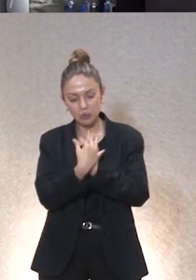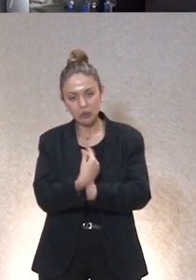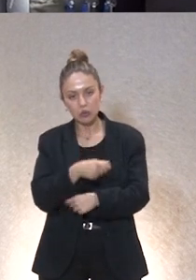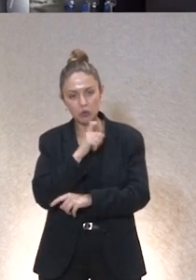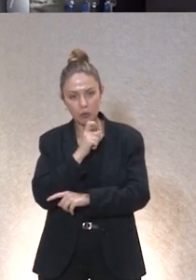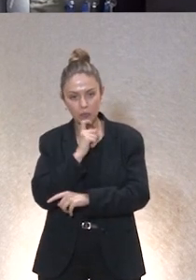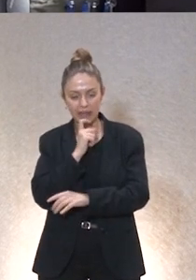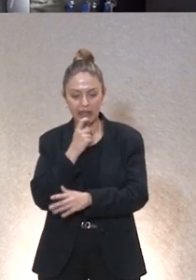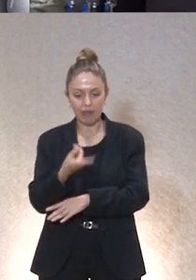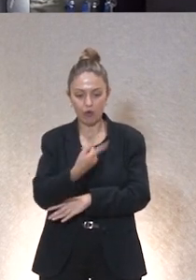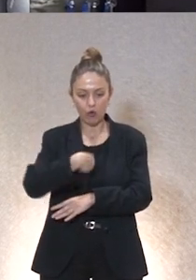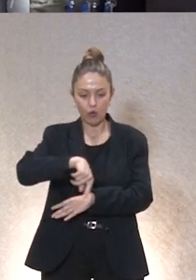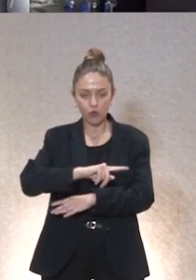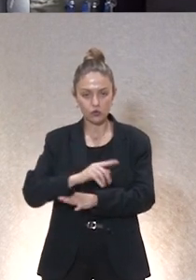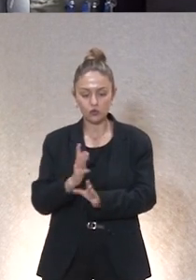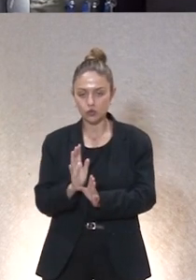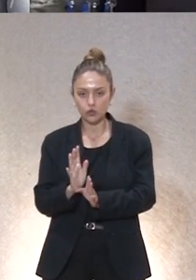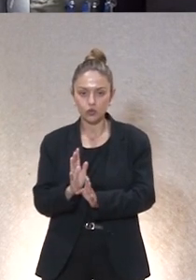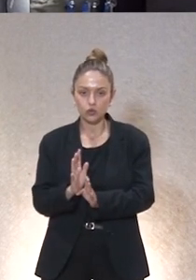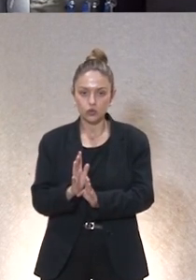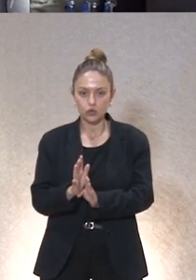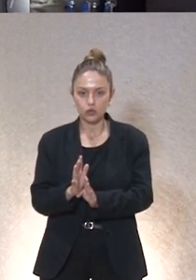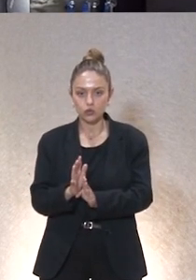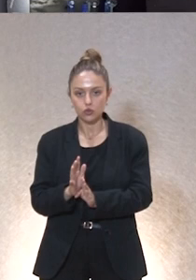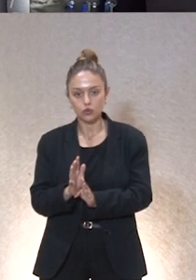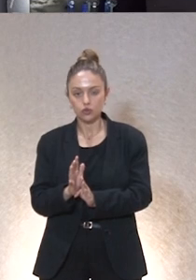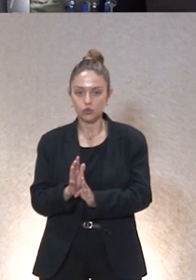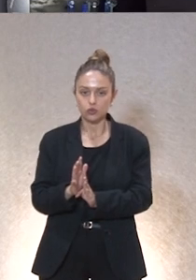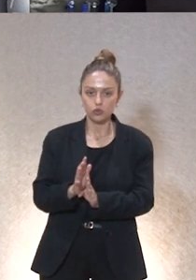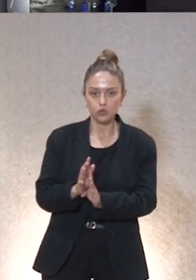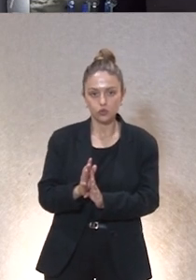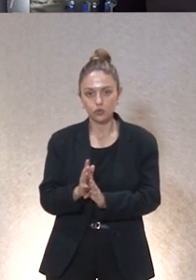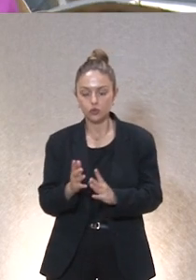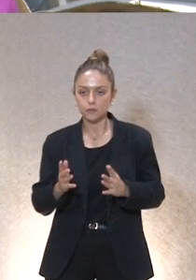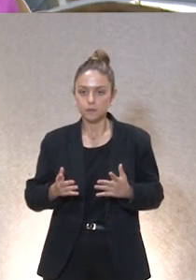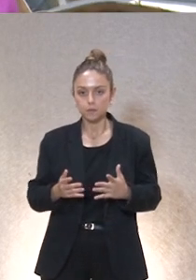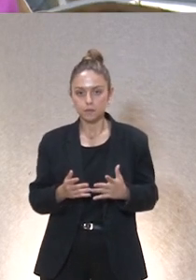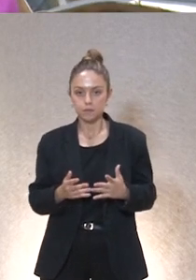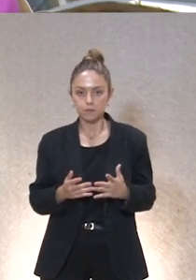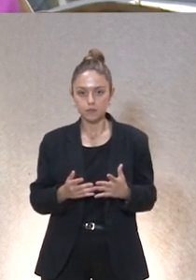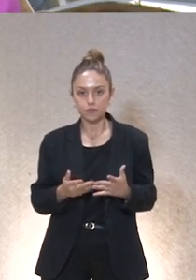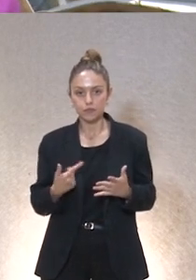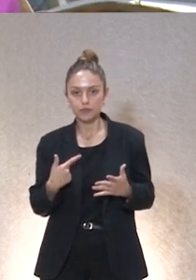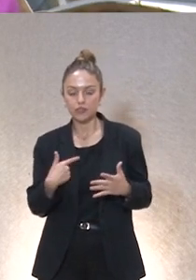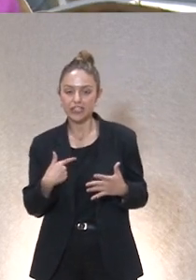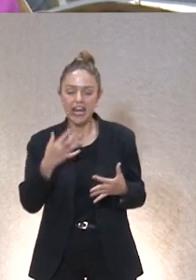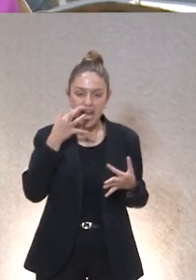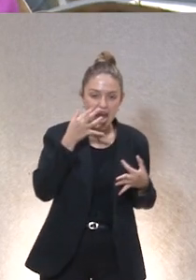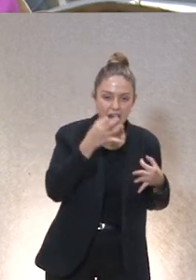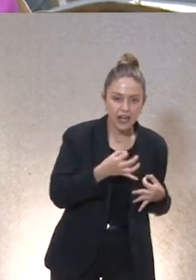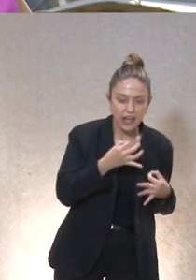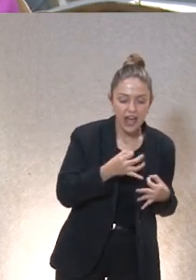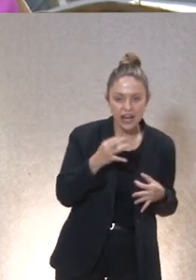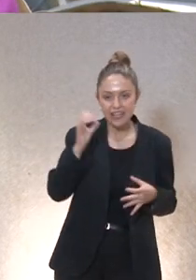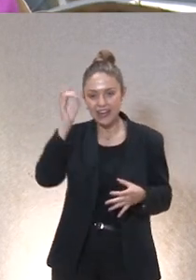complicada en la que nos estamos encontrando donde ahí como comenta usted dónde está lo real y dónde está lo